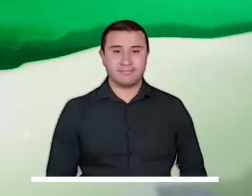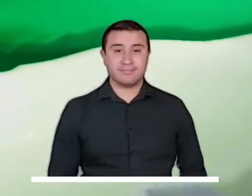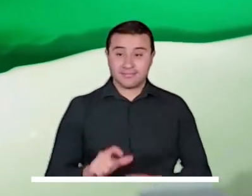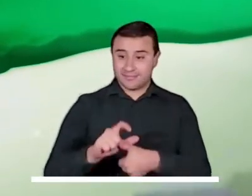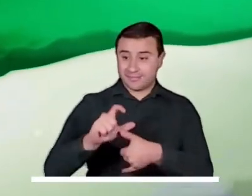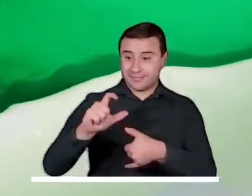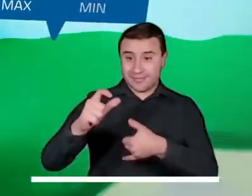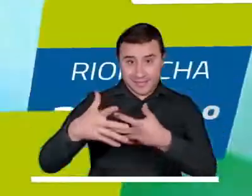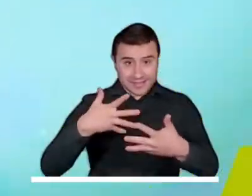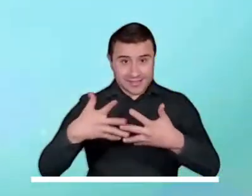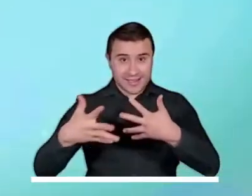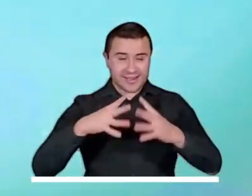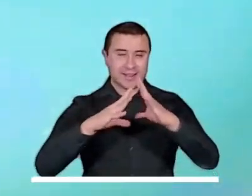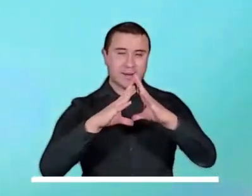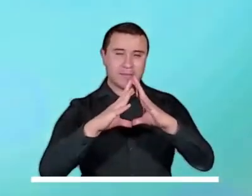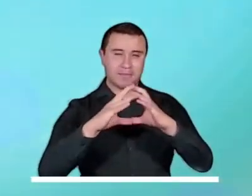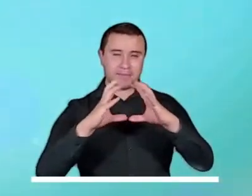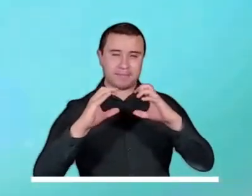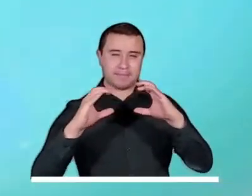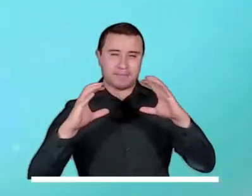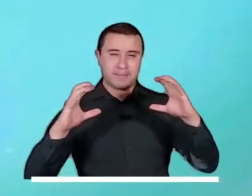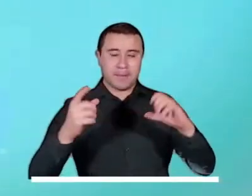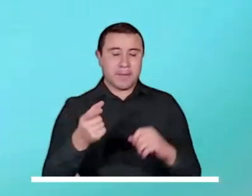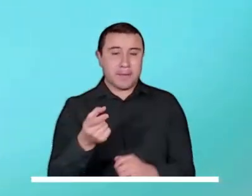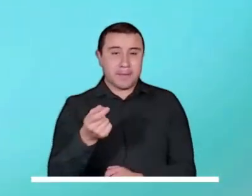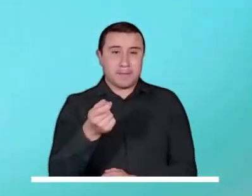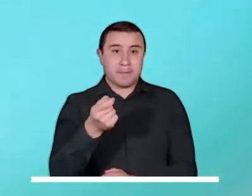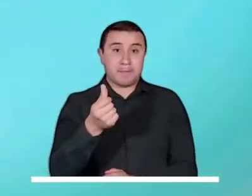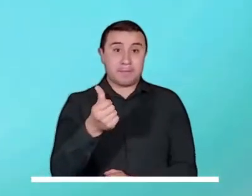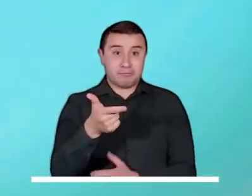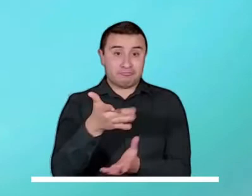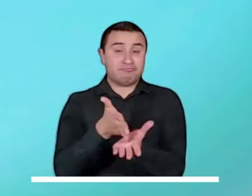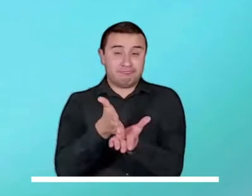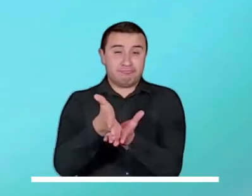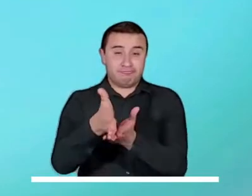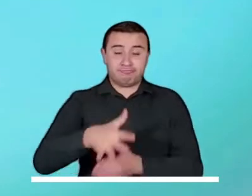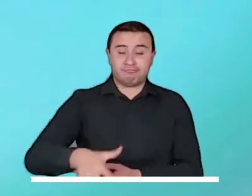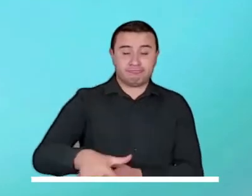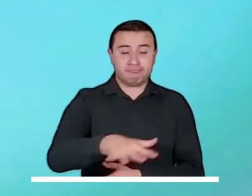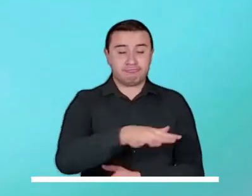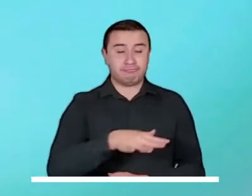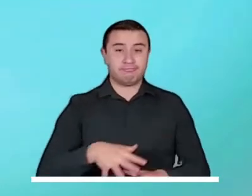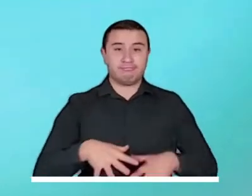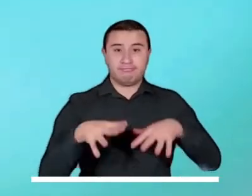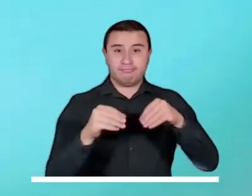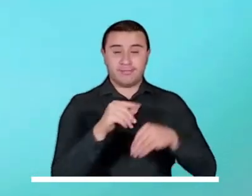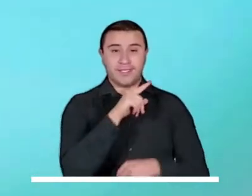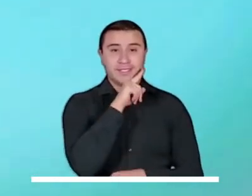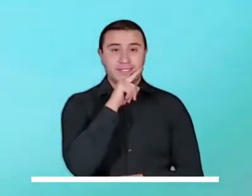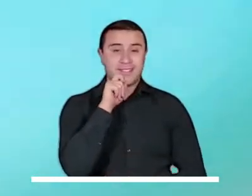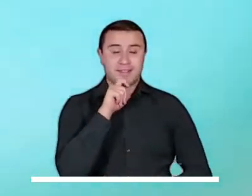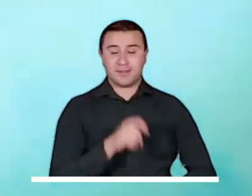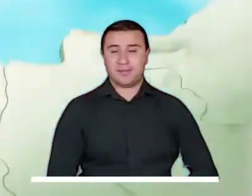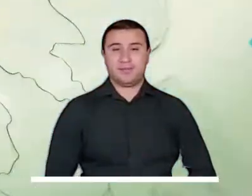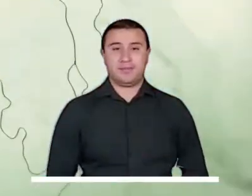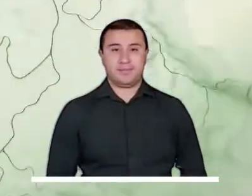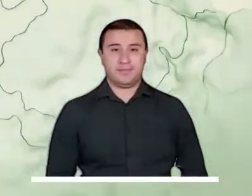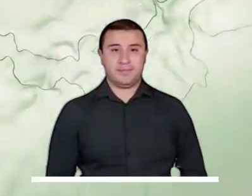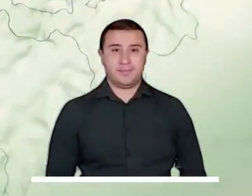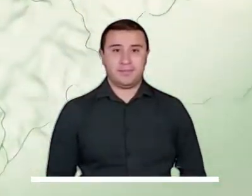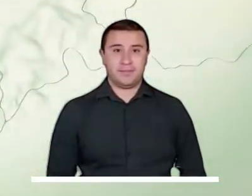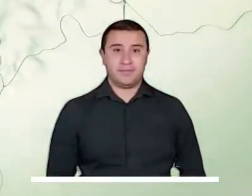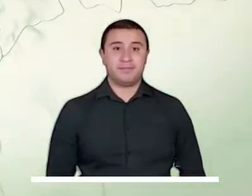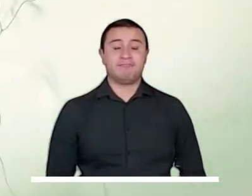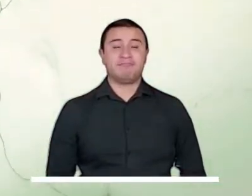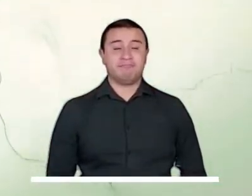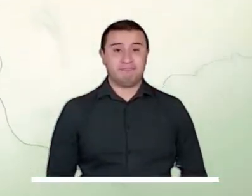Nubosidad ligera se anticipa en el archipiélago de San Andrés y Providencia, donde según los pronósticos continúan las condiciones secas. Por